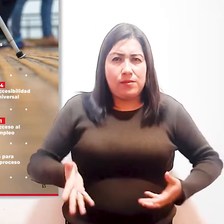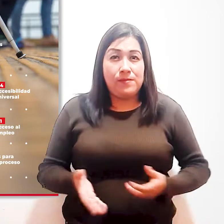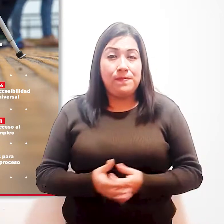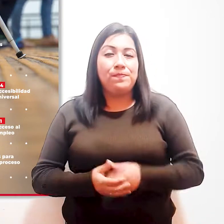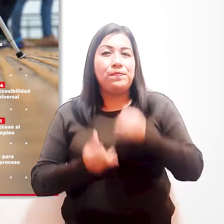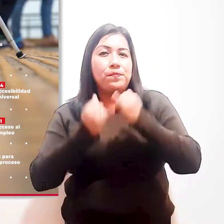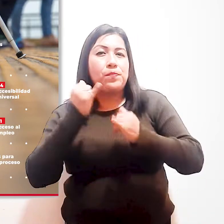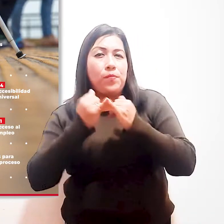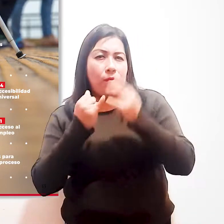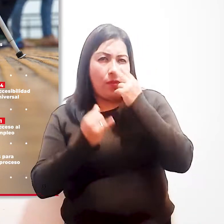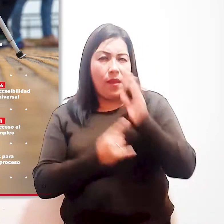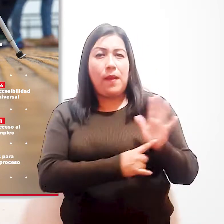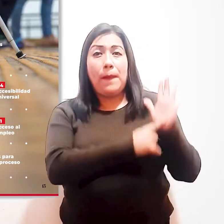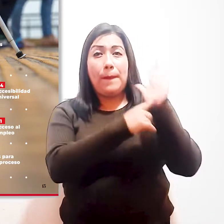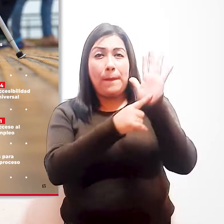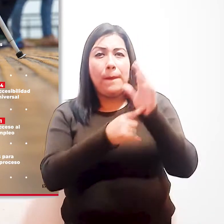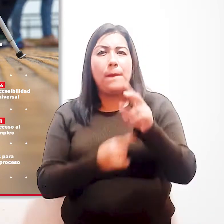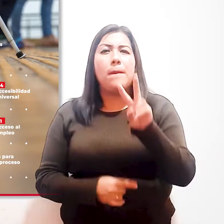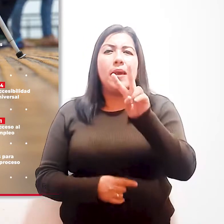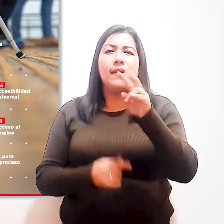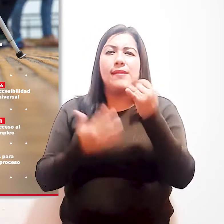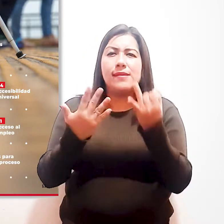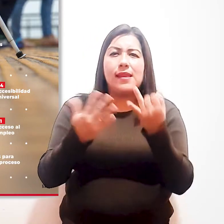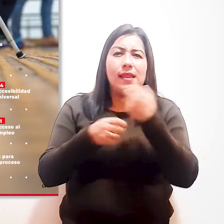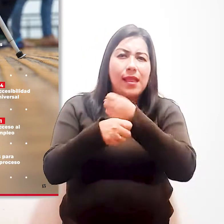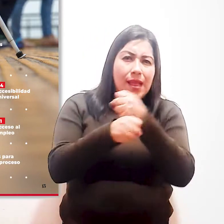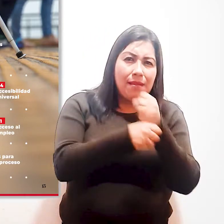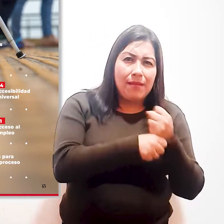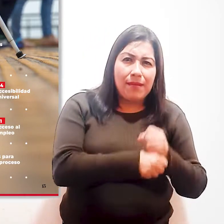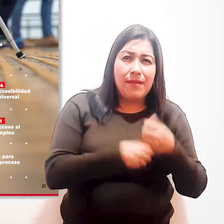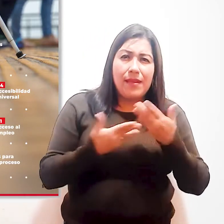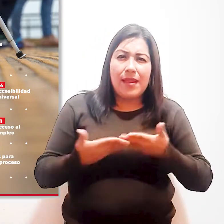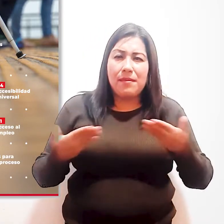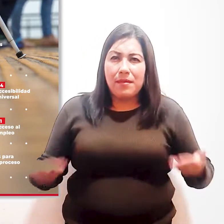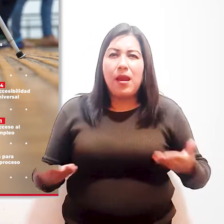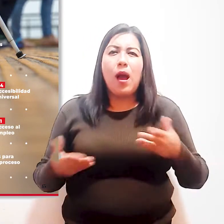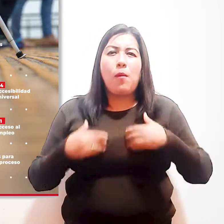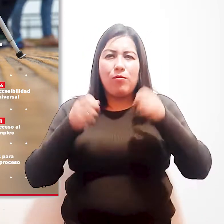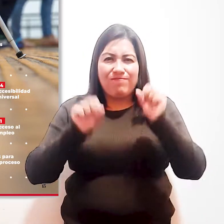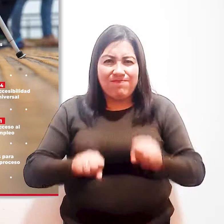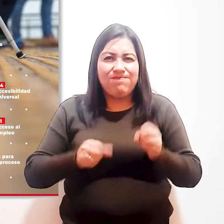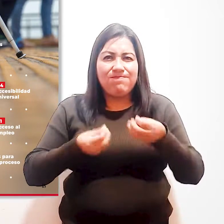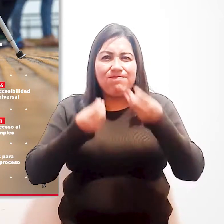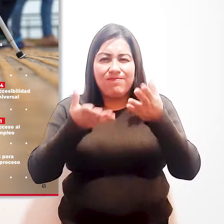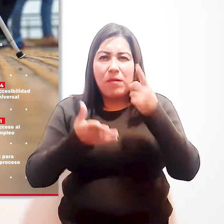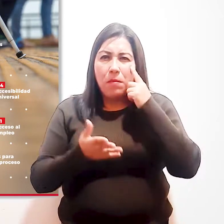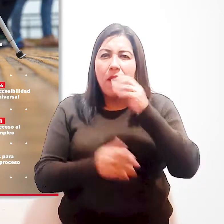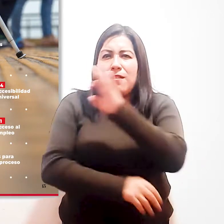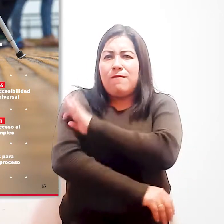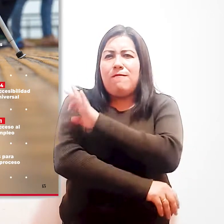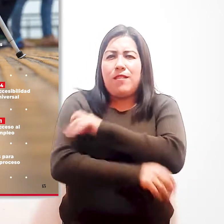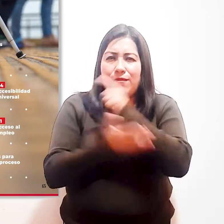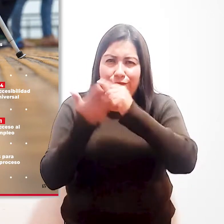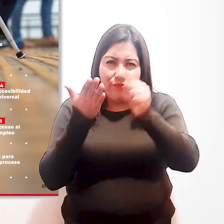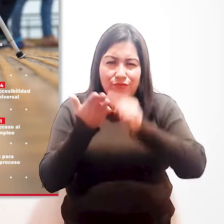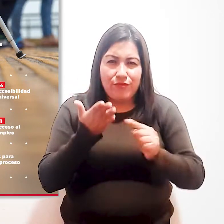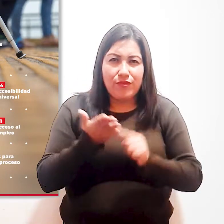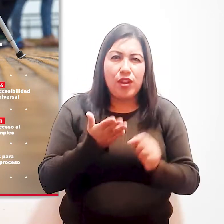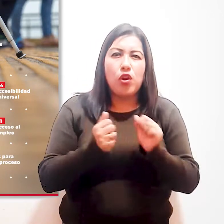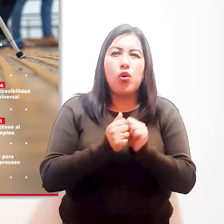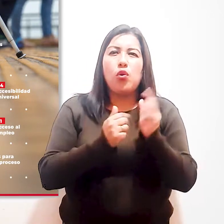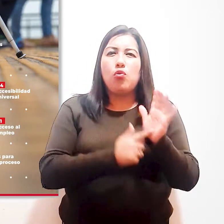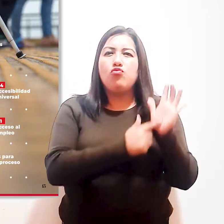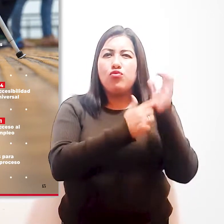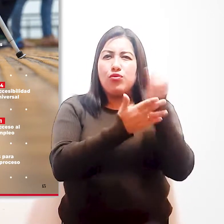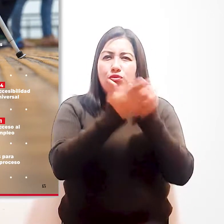Y finalmente, se muestran 27 herramientas elaboradas para posibilitar la optimización del proceso de fiscalización con un